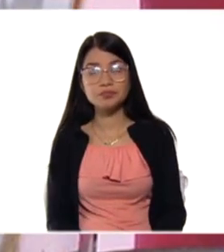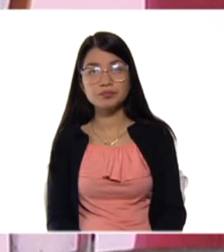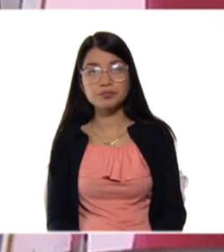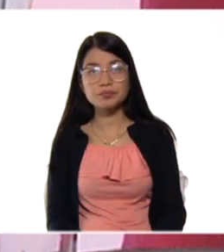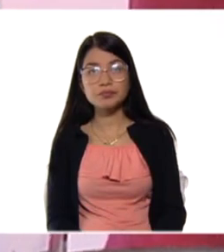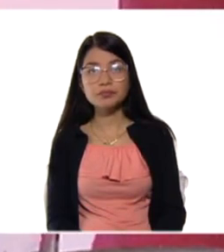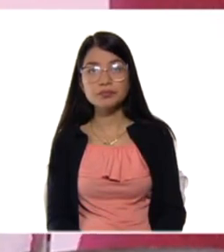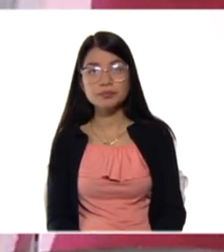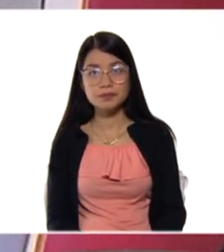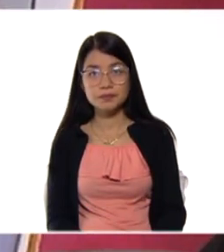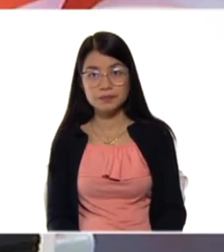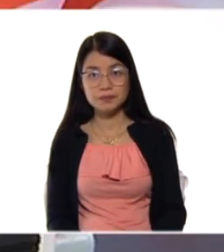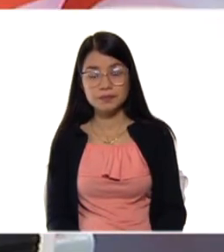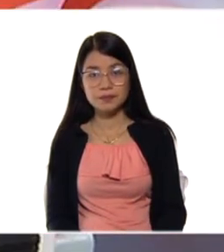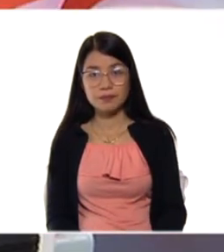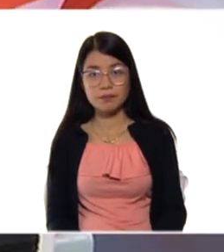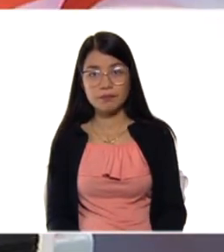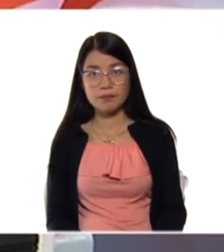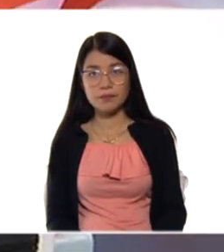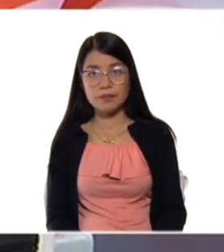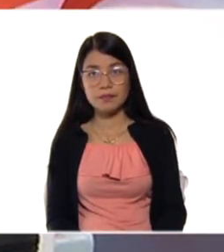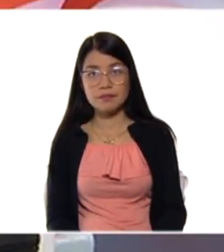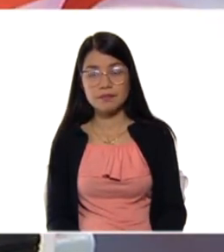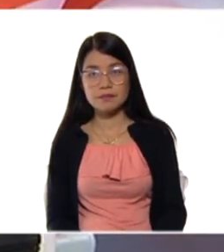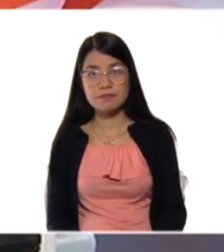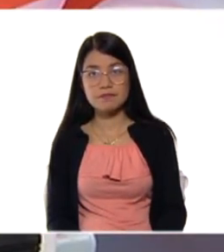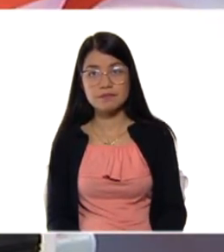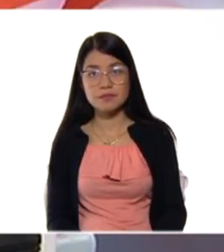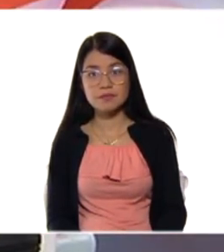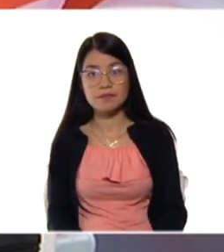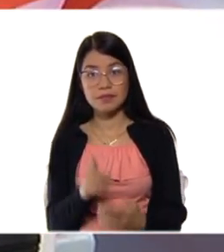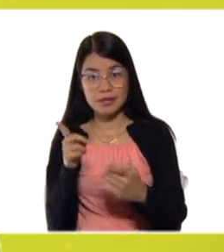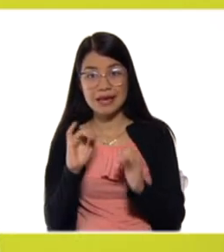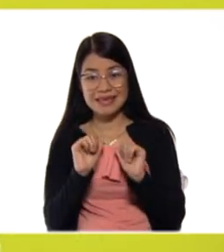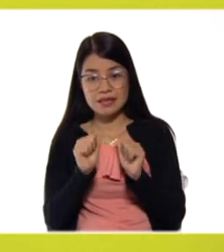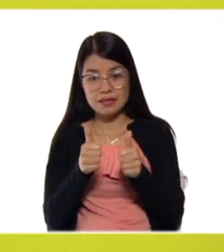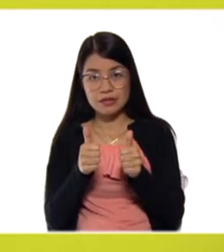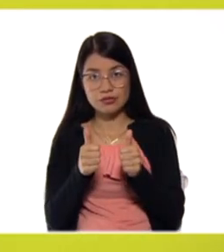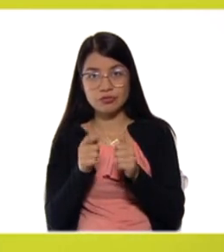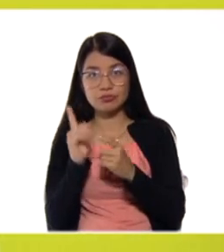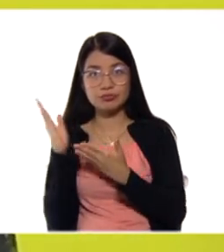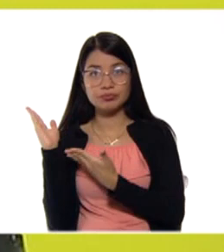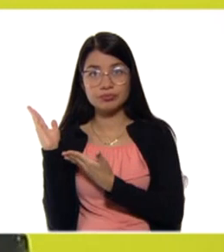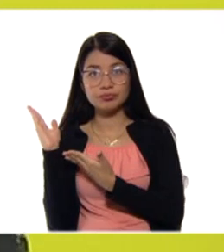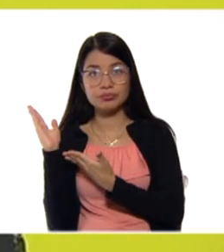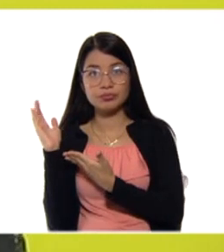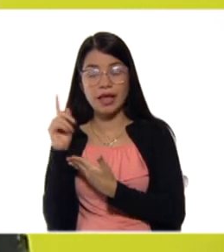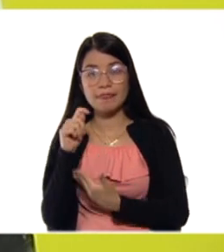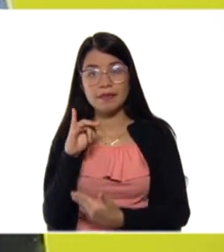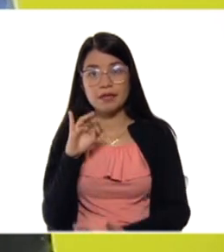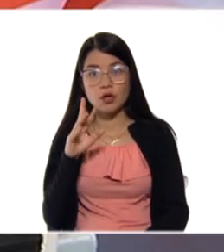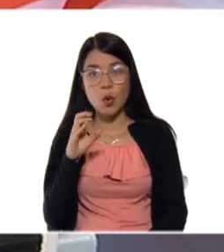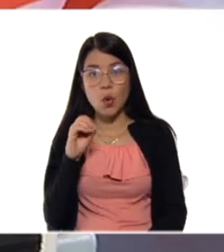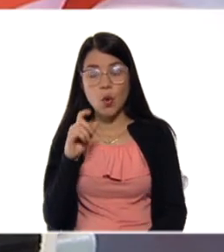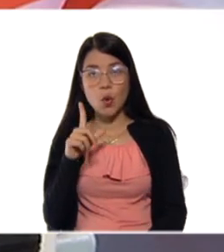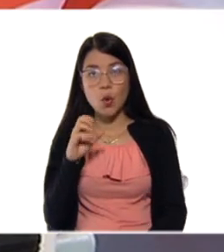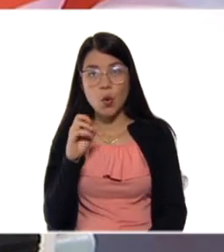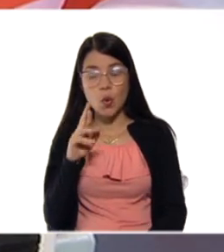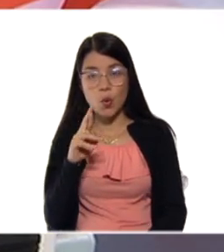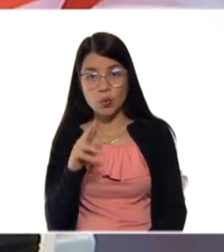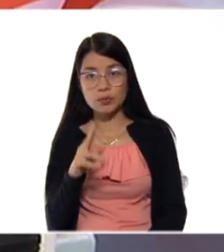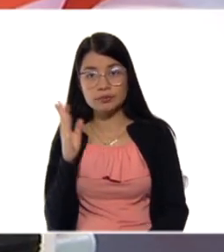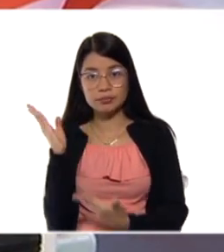Aquí la tenemos, para que vean la portada de la revista Tricolor. En esta revista, tiene un